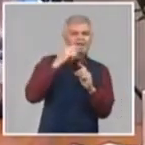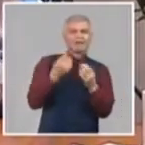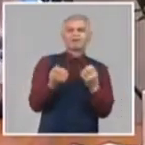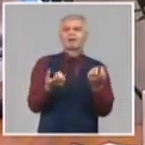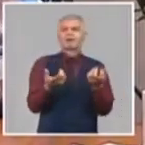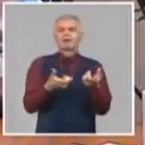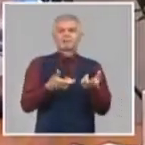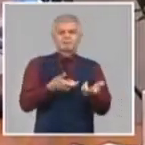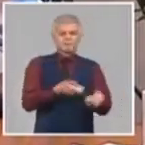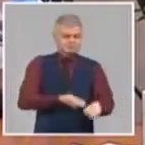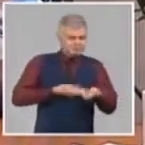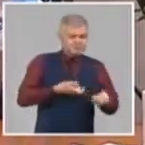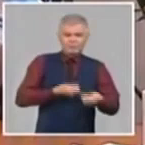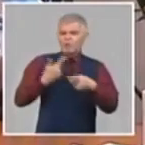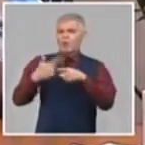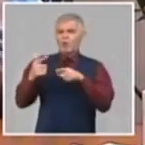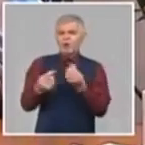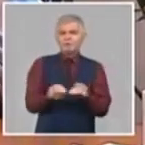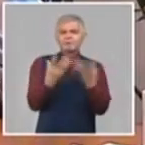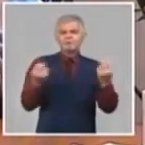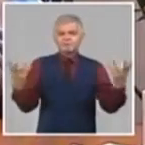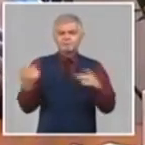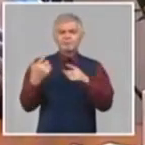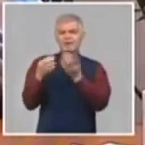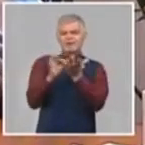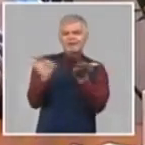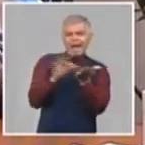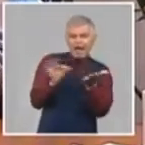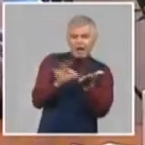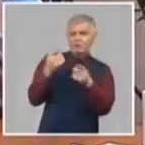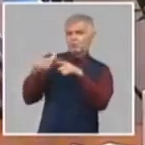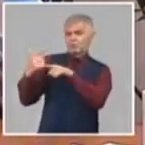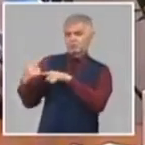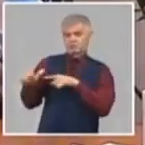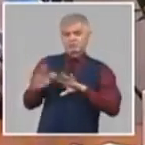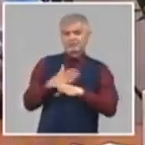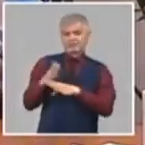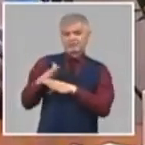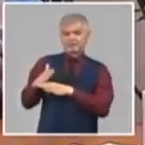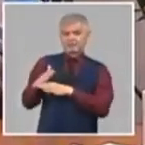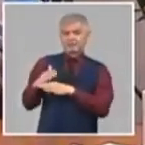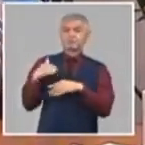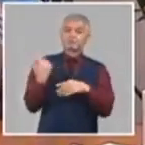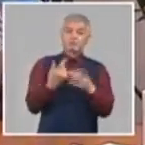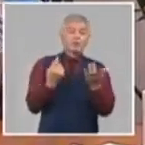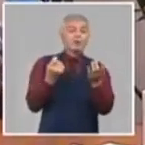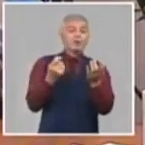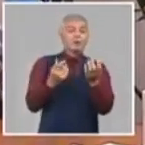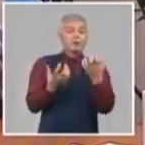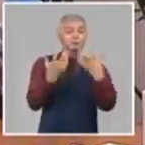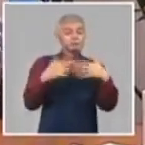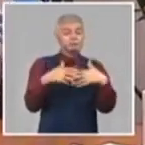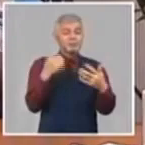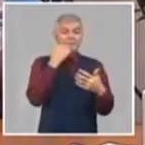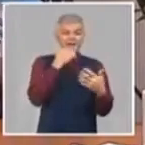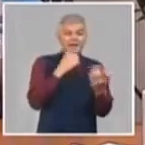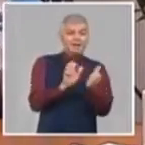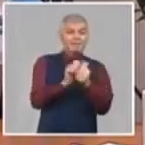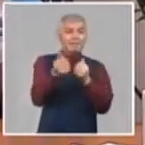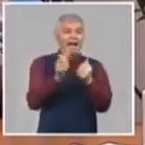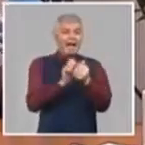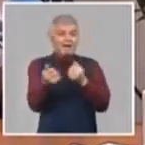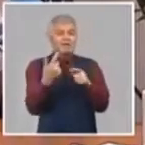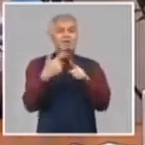Aquí hay decir que por las mismas directivas de la agricultura, nosotros hemos priorizado la producción de maíz y de frijol caupí, que